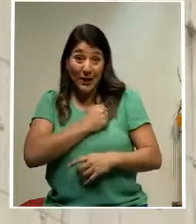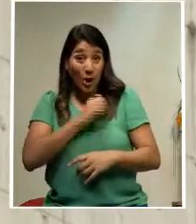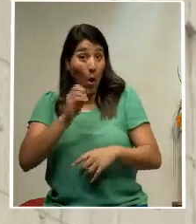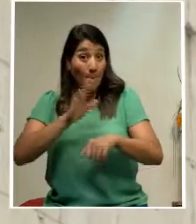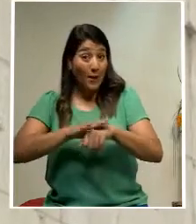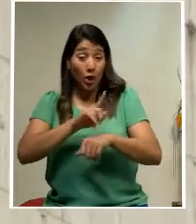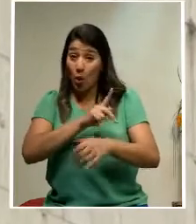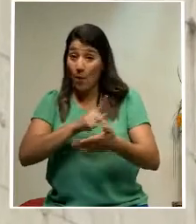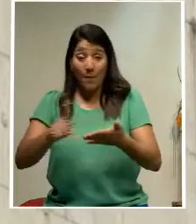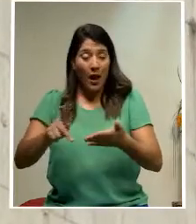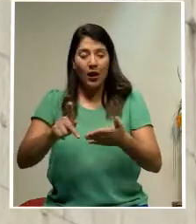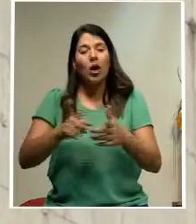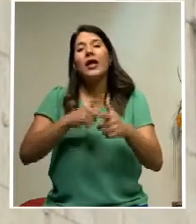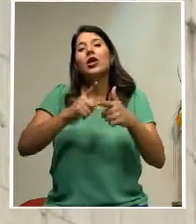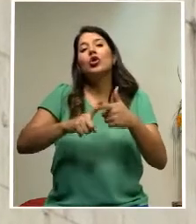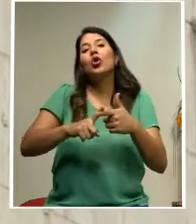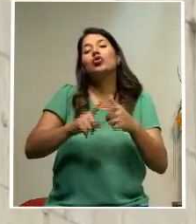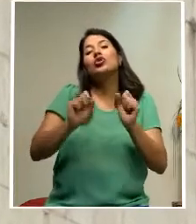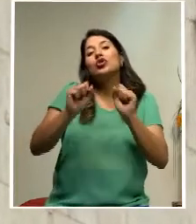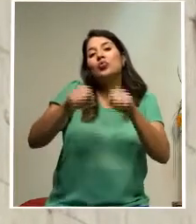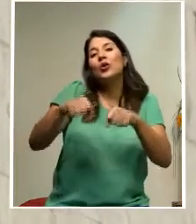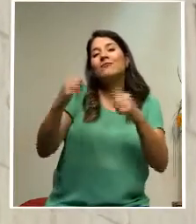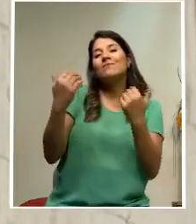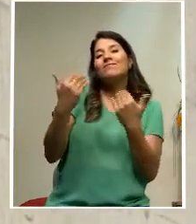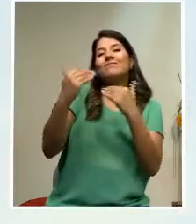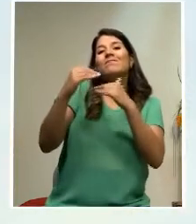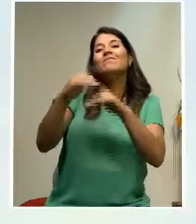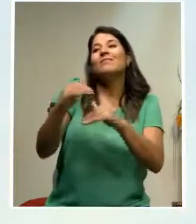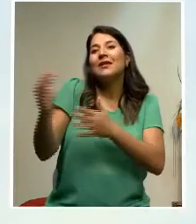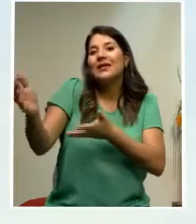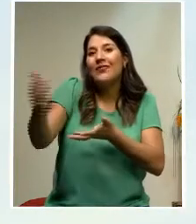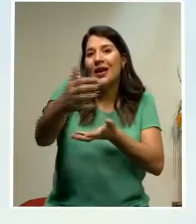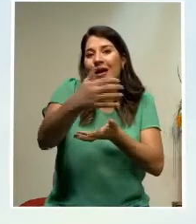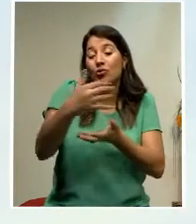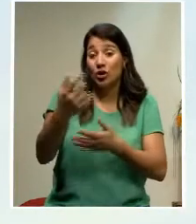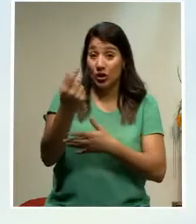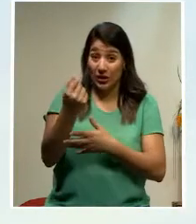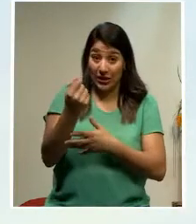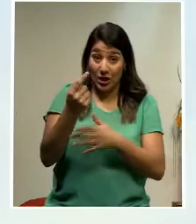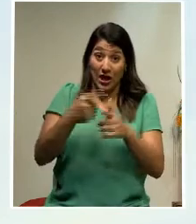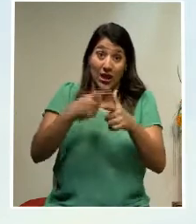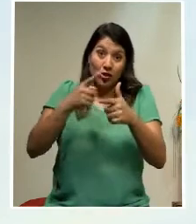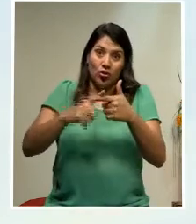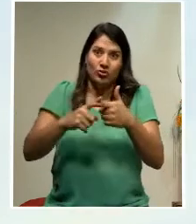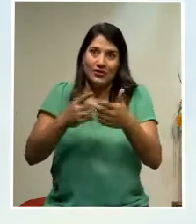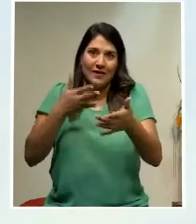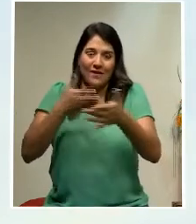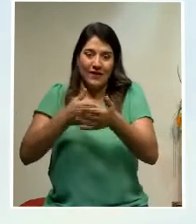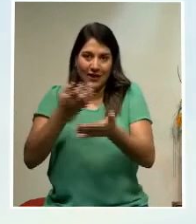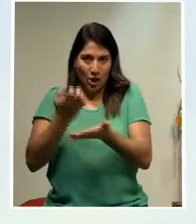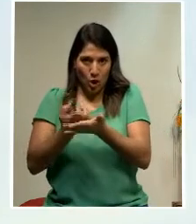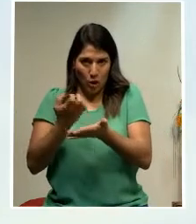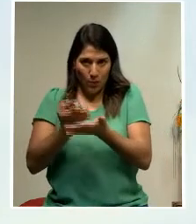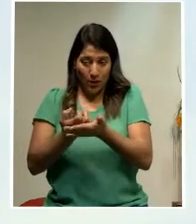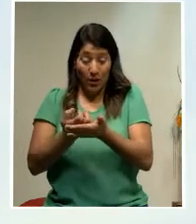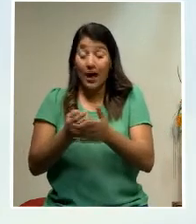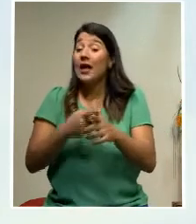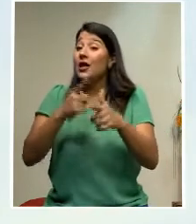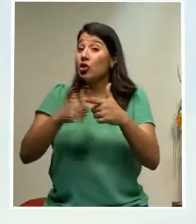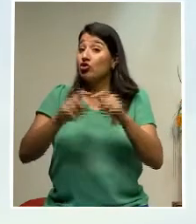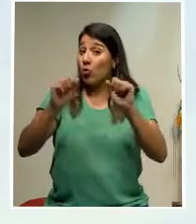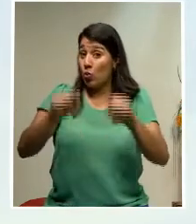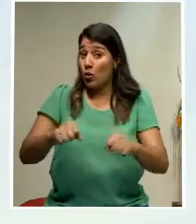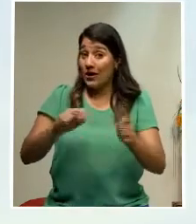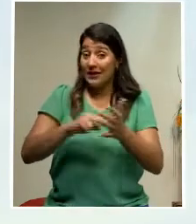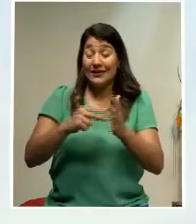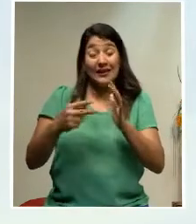recaudación de recursos que sustentan el régimen de seguridad social, generando una eventual desproporción. Y aseguran podría significar